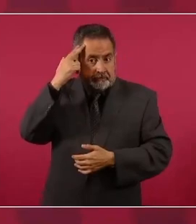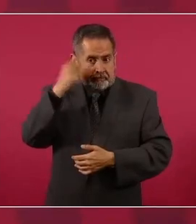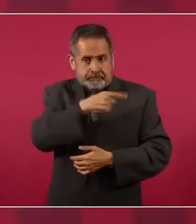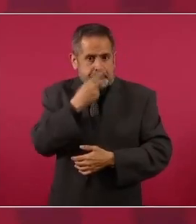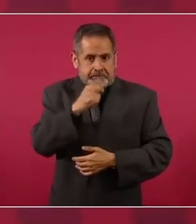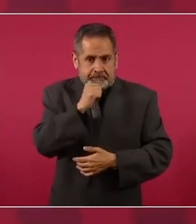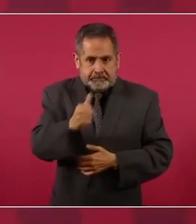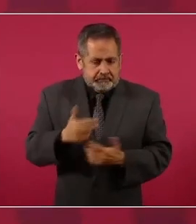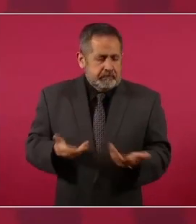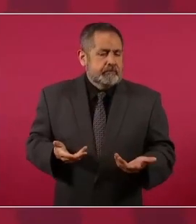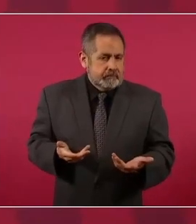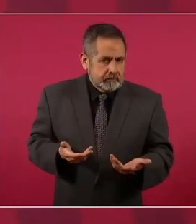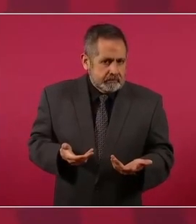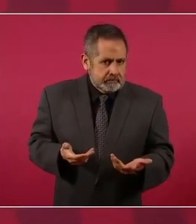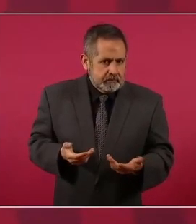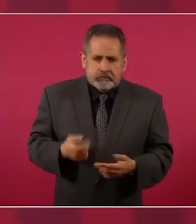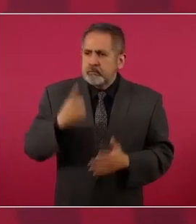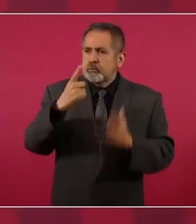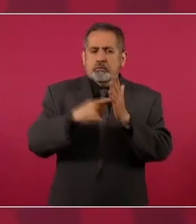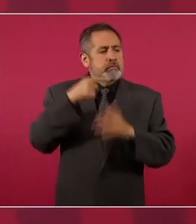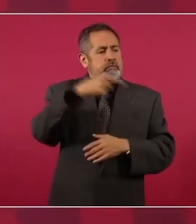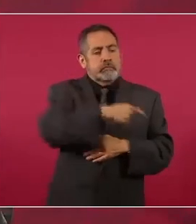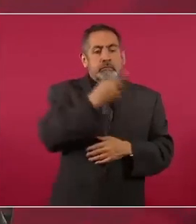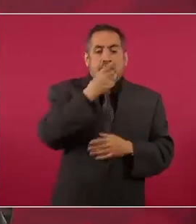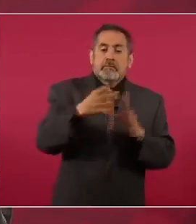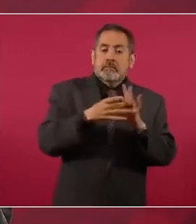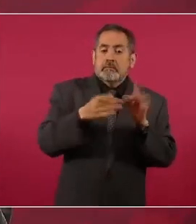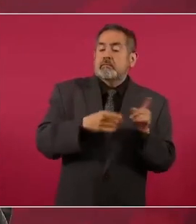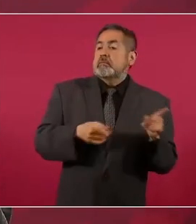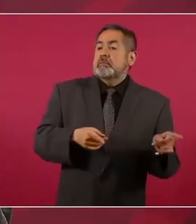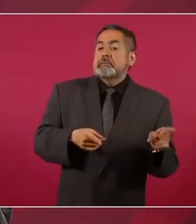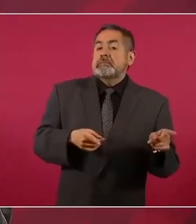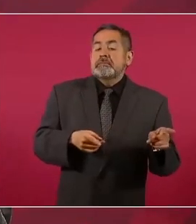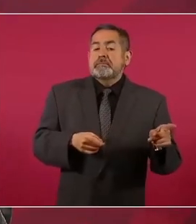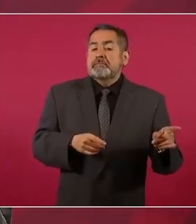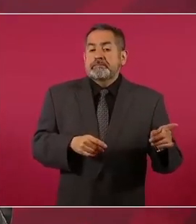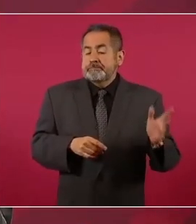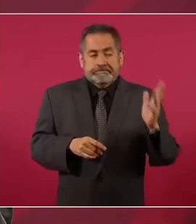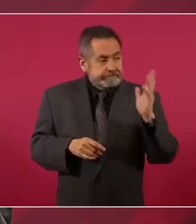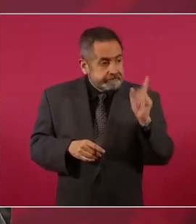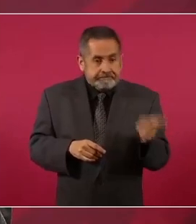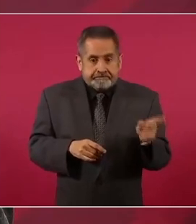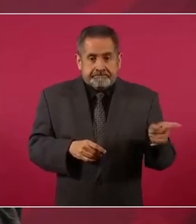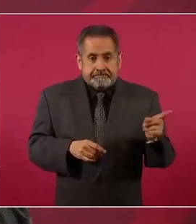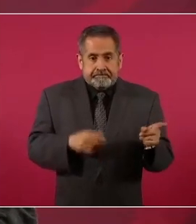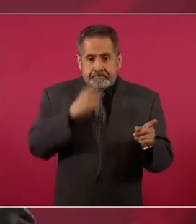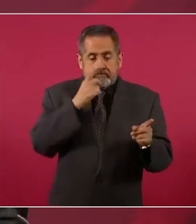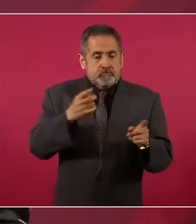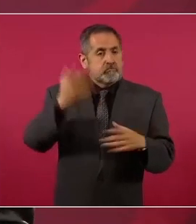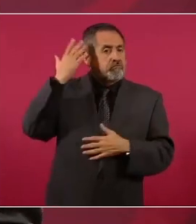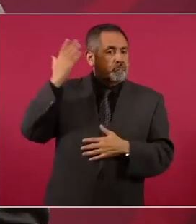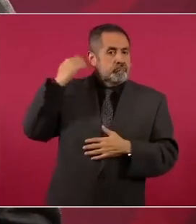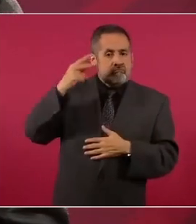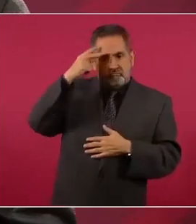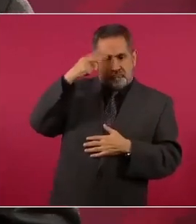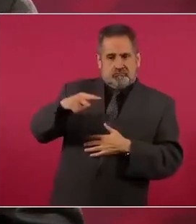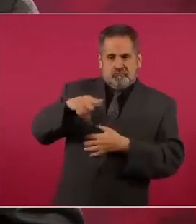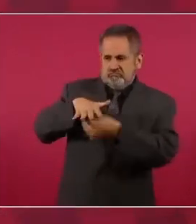Una vez se atrevió a decir que la represión en México,